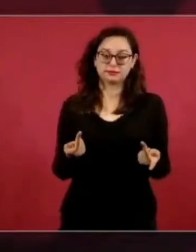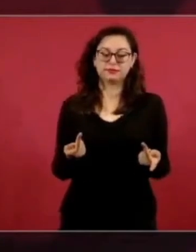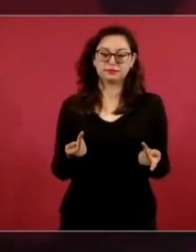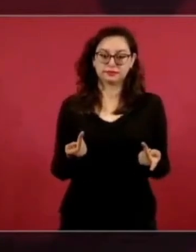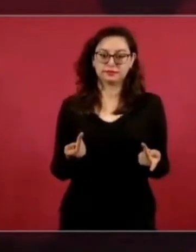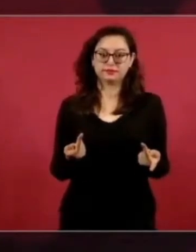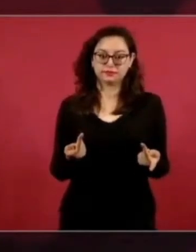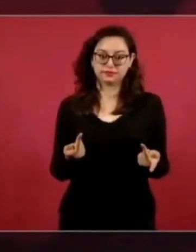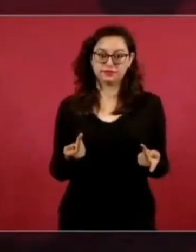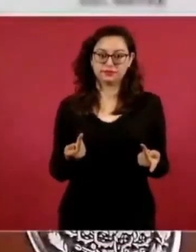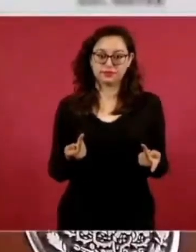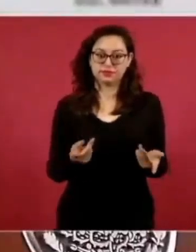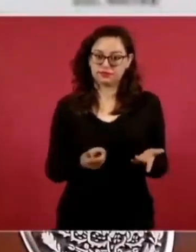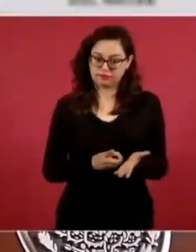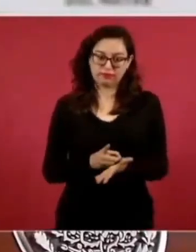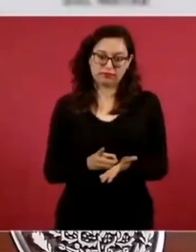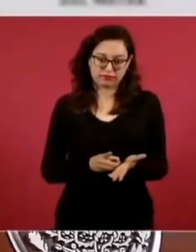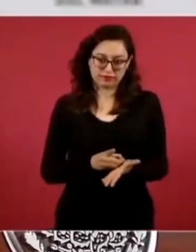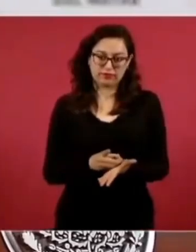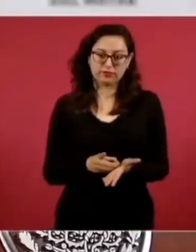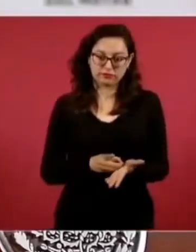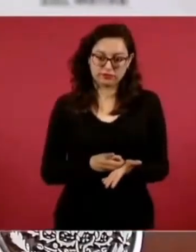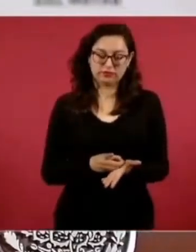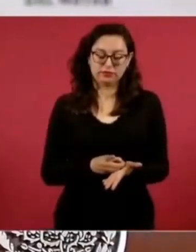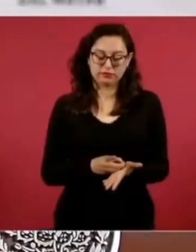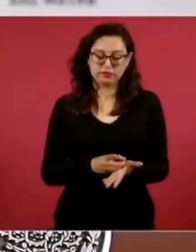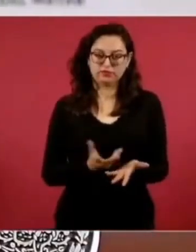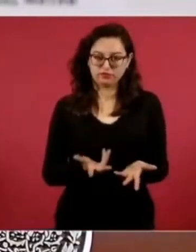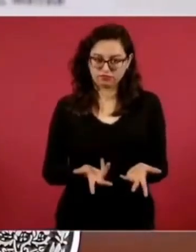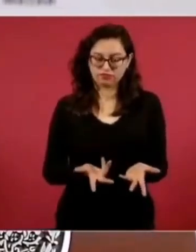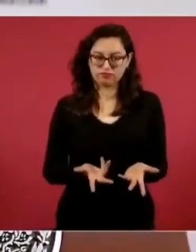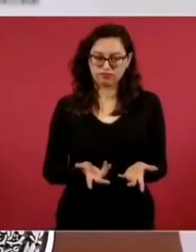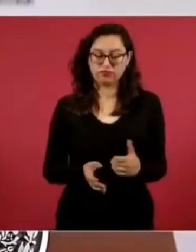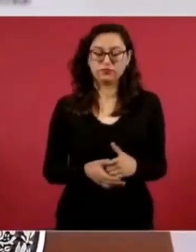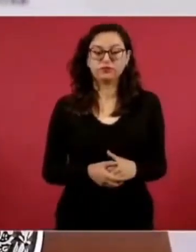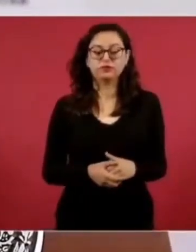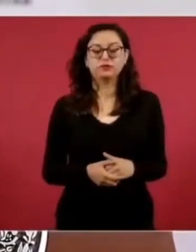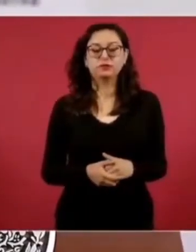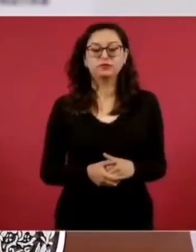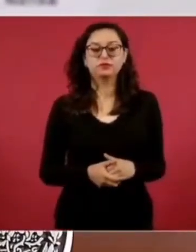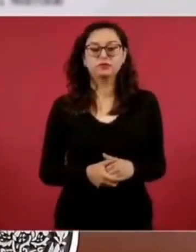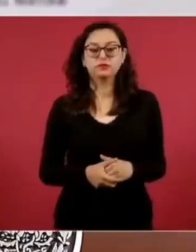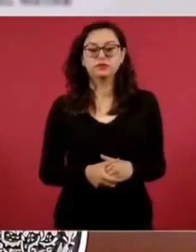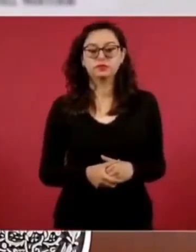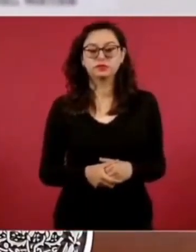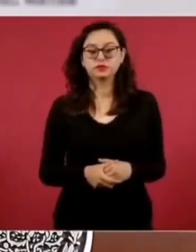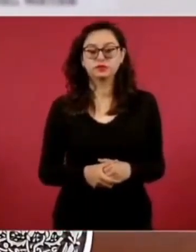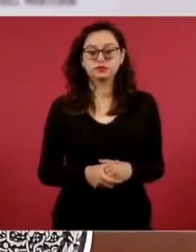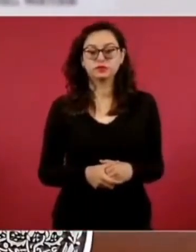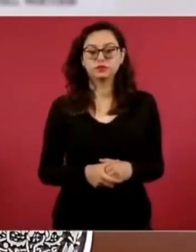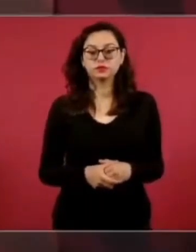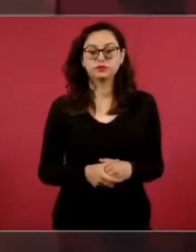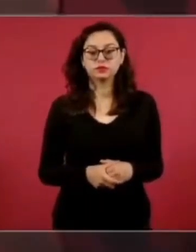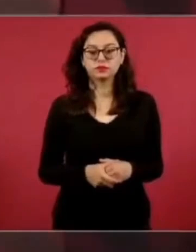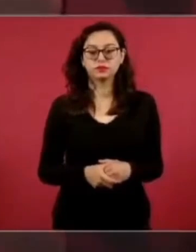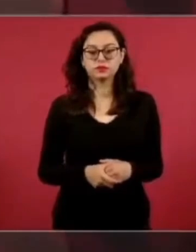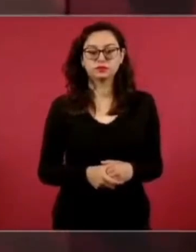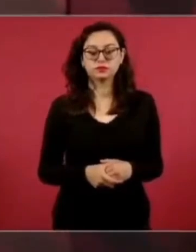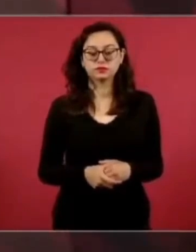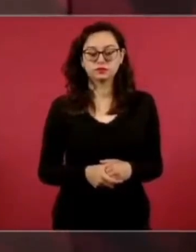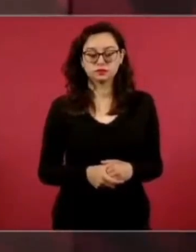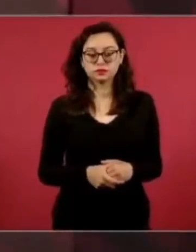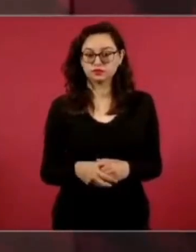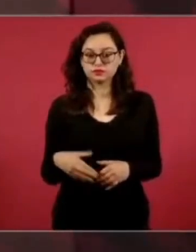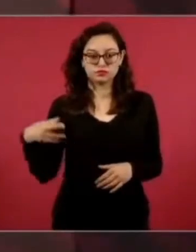eran el equivalente a cualquier droga química, y se